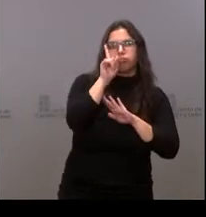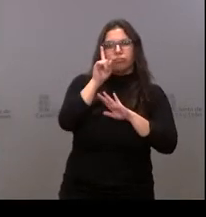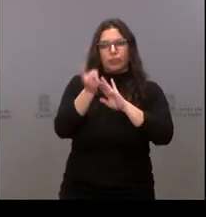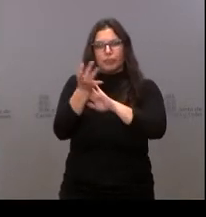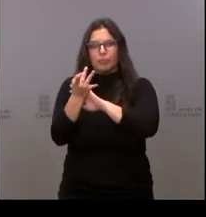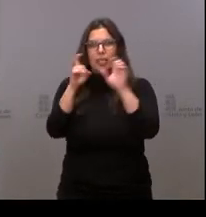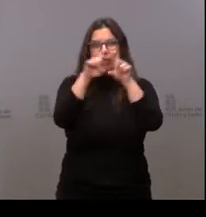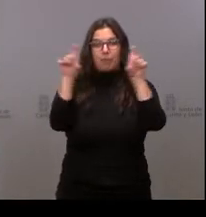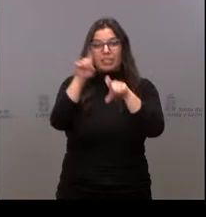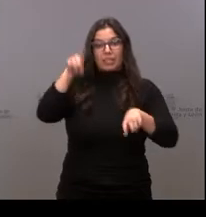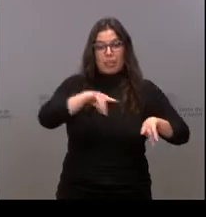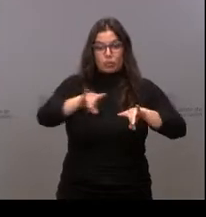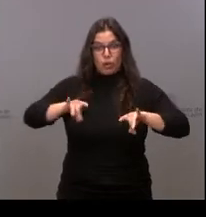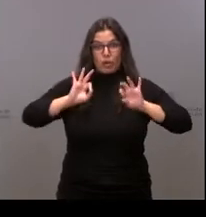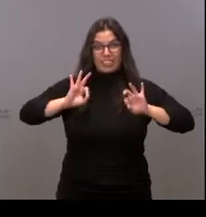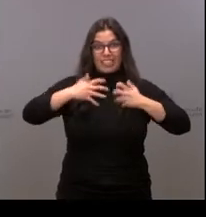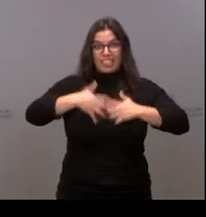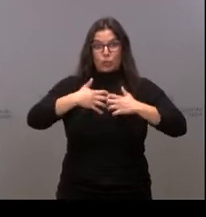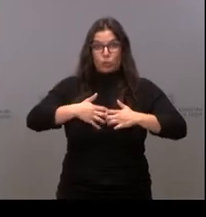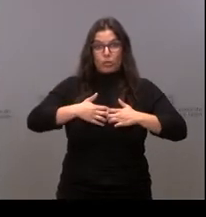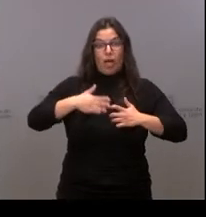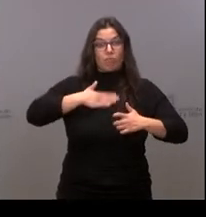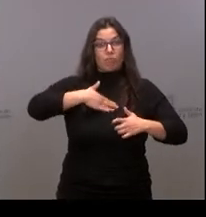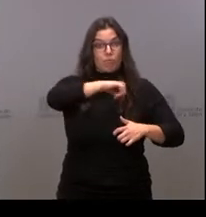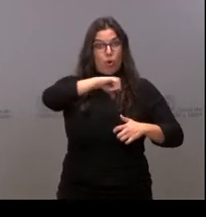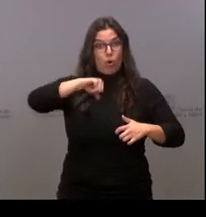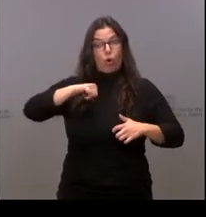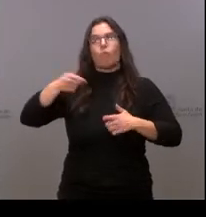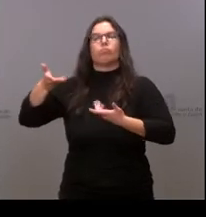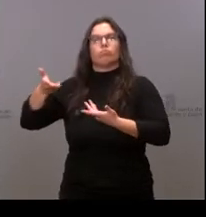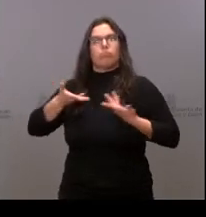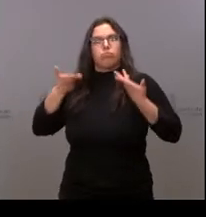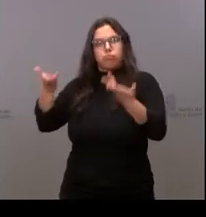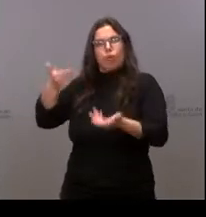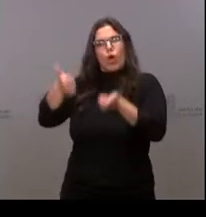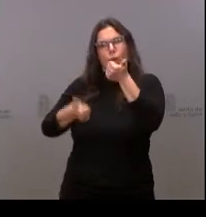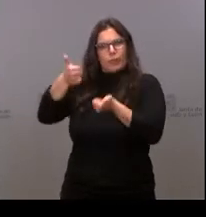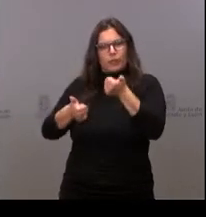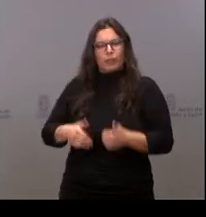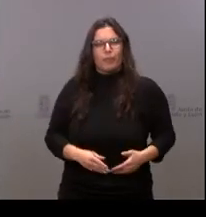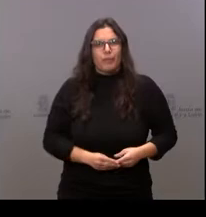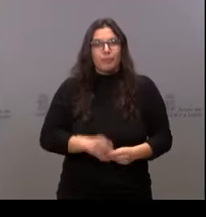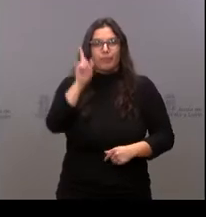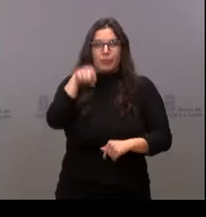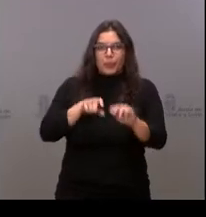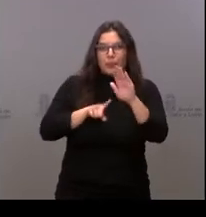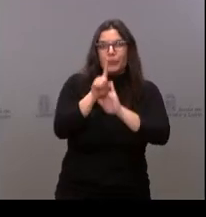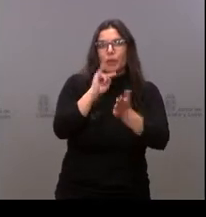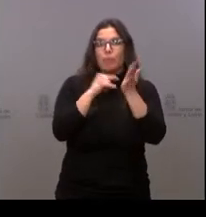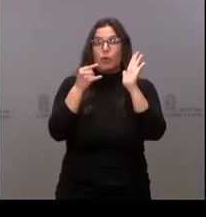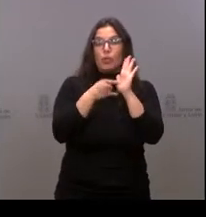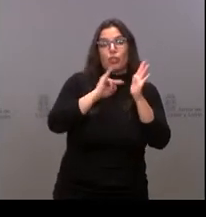haciendo que el suelo industrial de titularidad autonómica sea competitivo. Desarrollando el proyecto